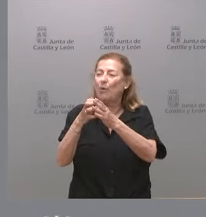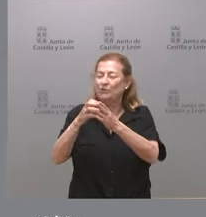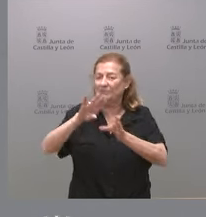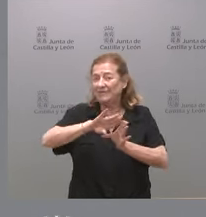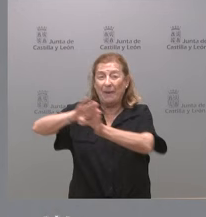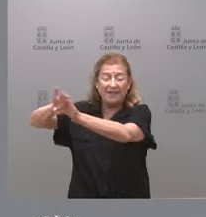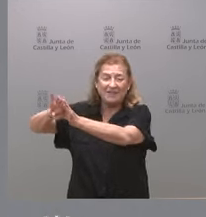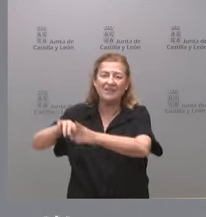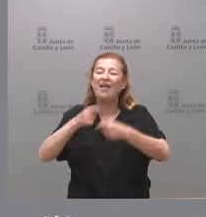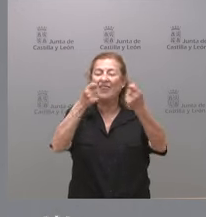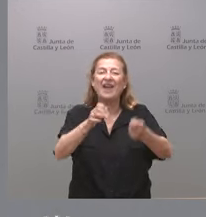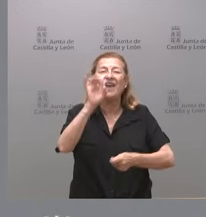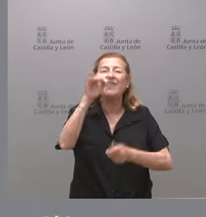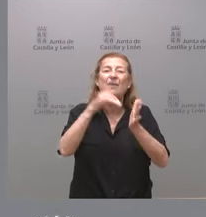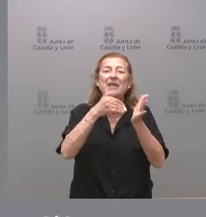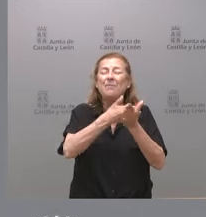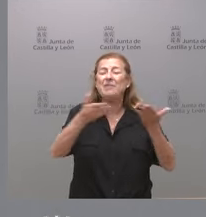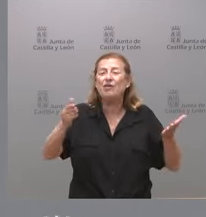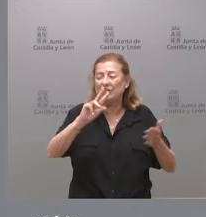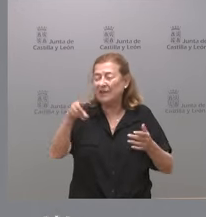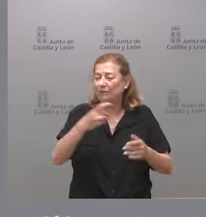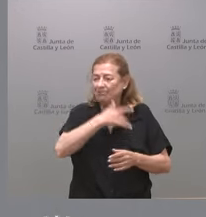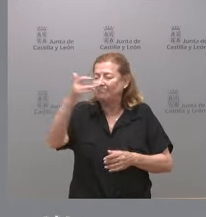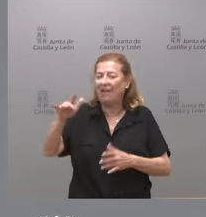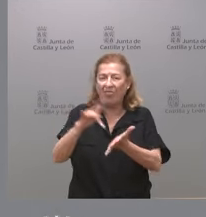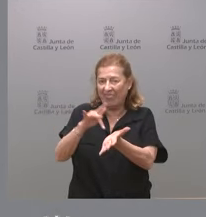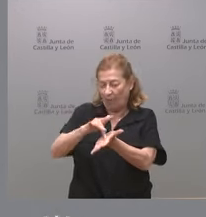otorgar 15.000 millones de euros de condonación de deuda